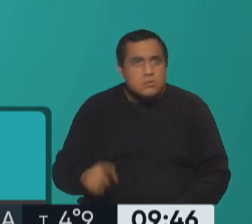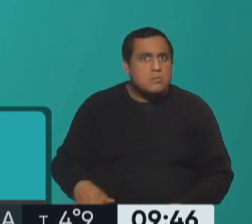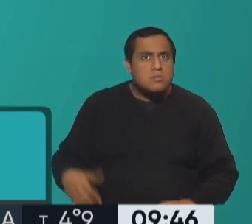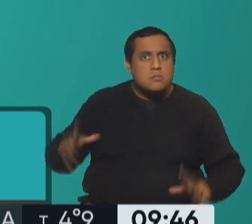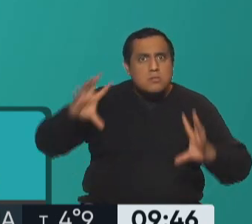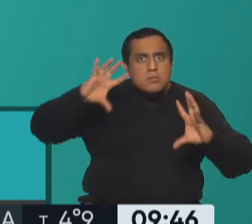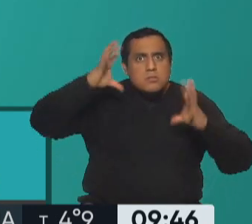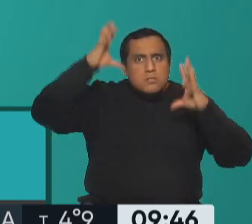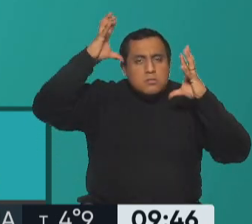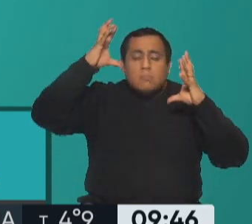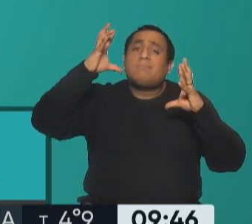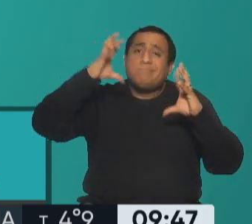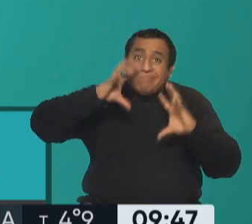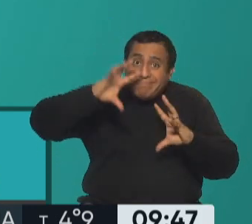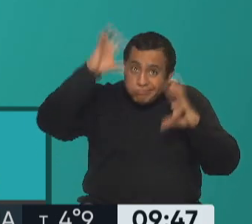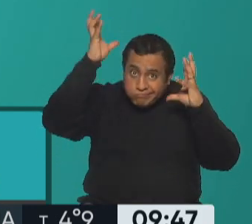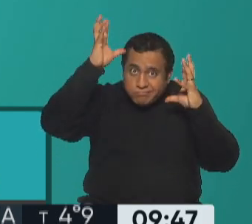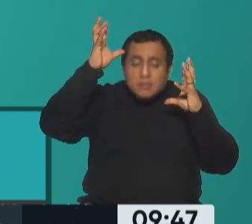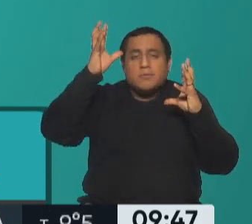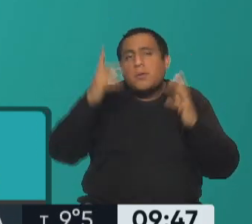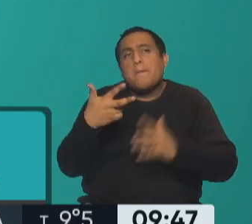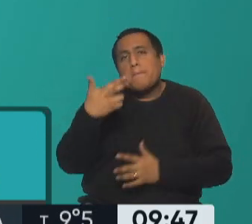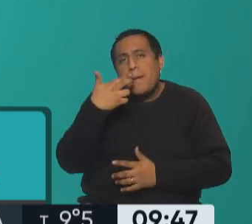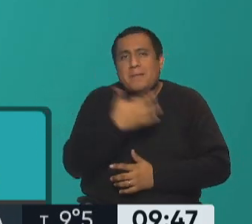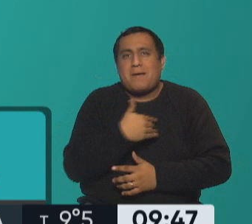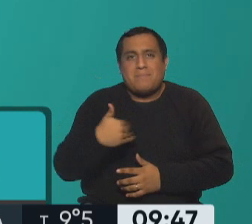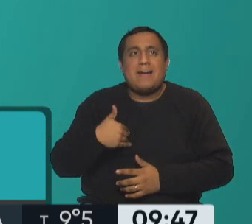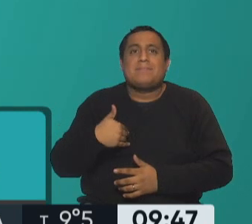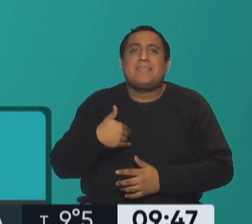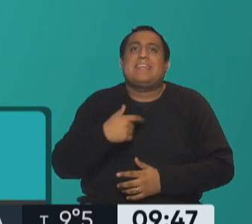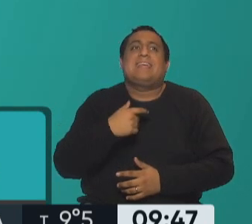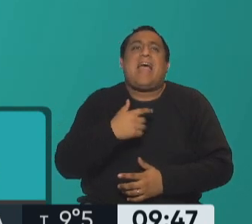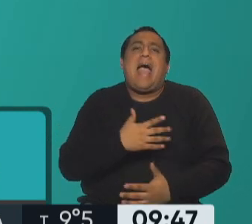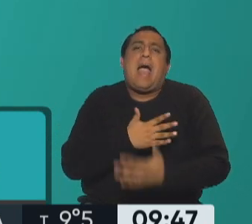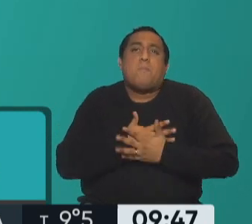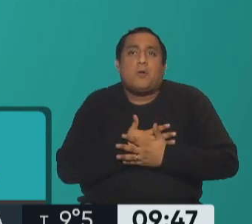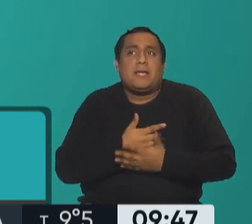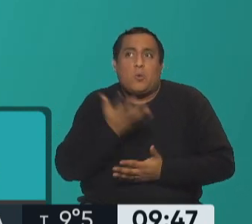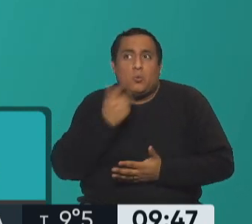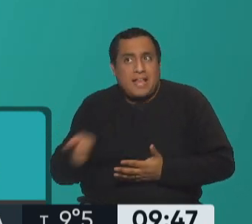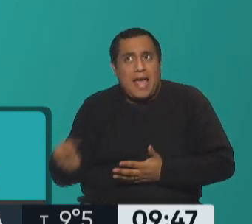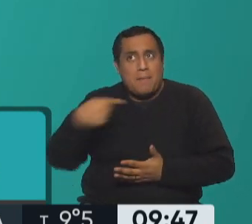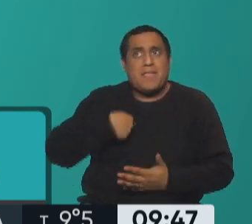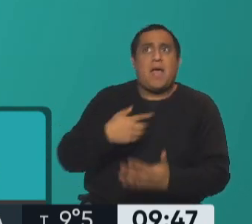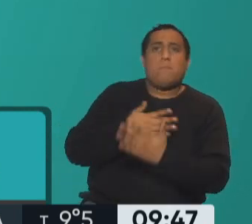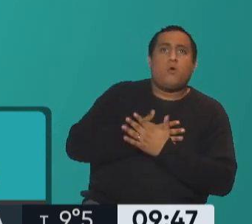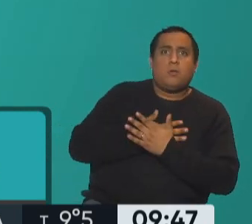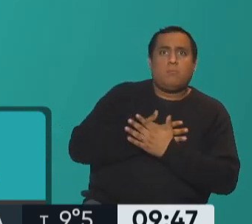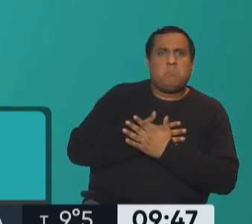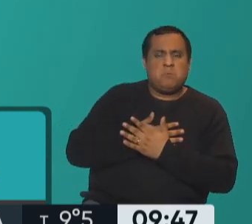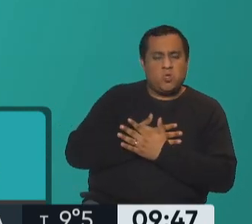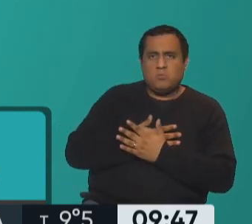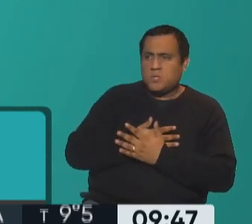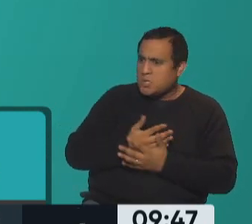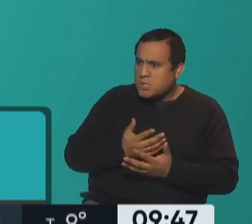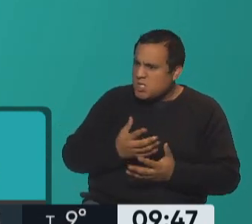y ahí empieza esos papás que quieren ser amorosos y buenos y que los chicos los quieran se convierten en malísimos porque